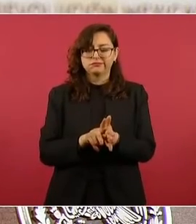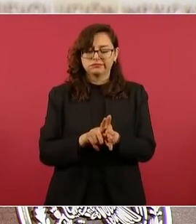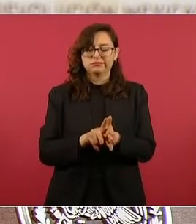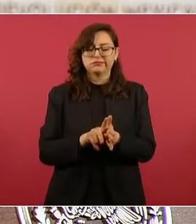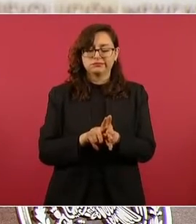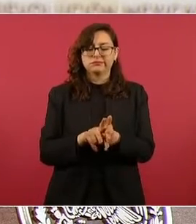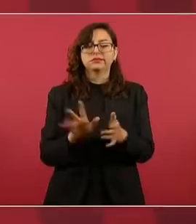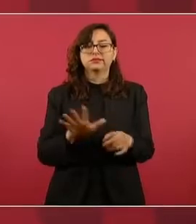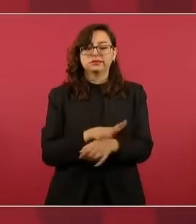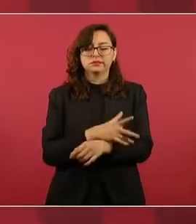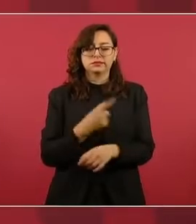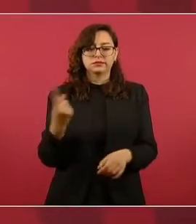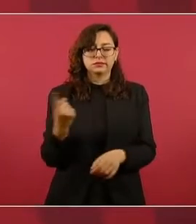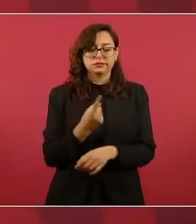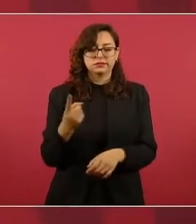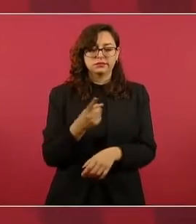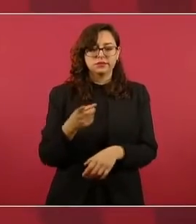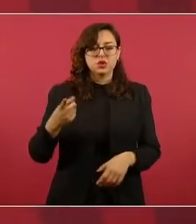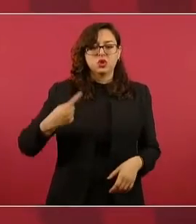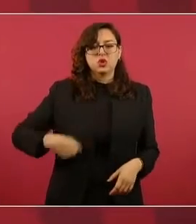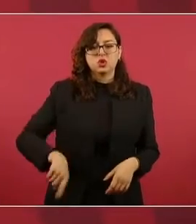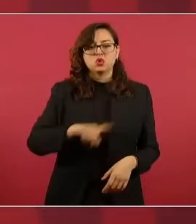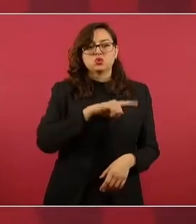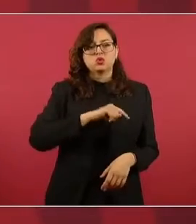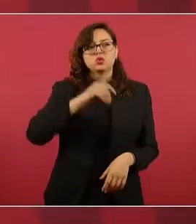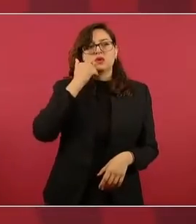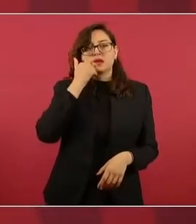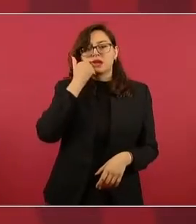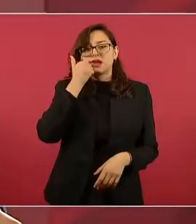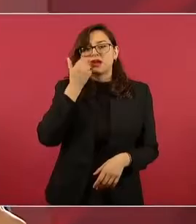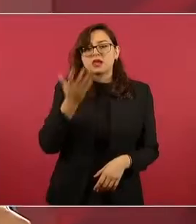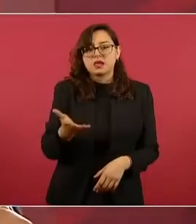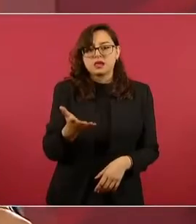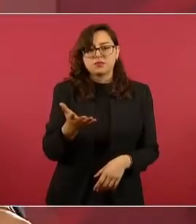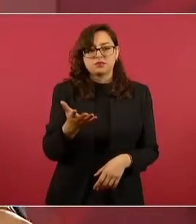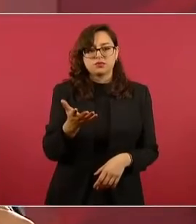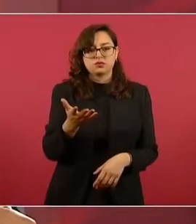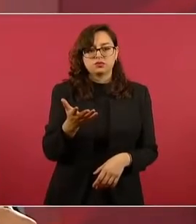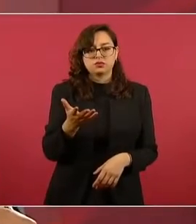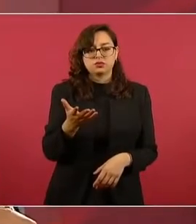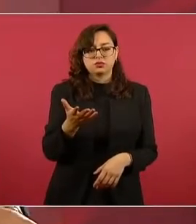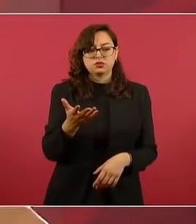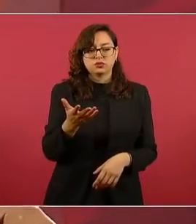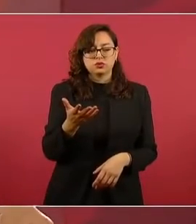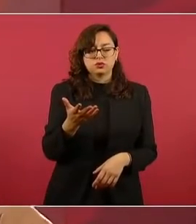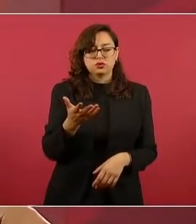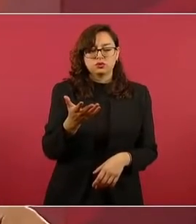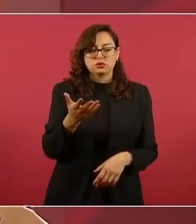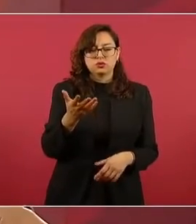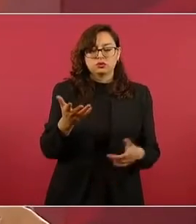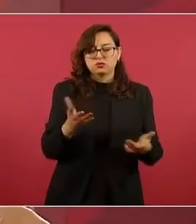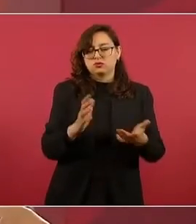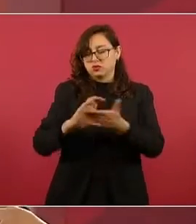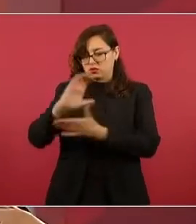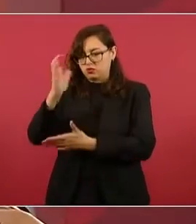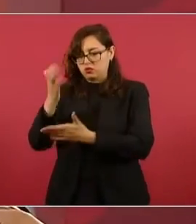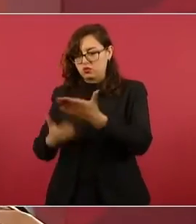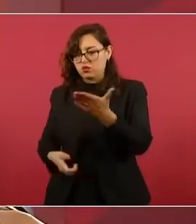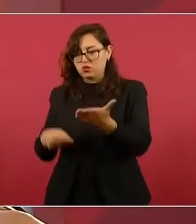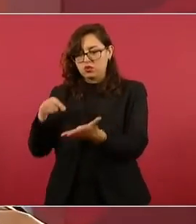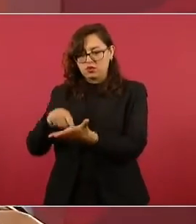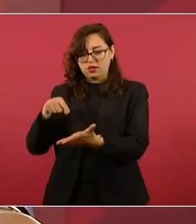Porque nosotros queremos, aun cuando esté en el contrato colectivo,